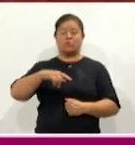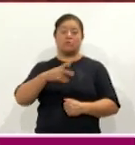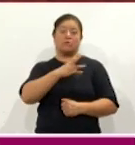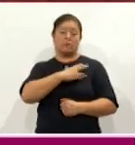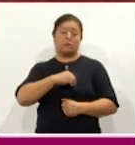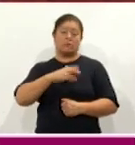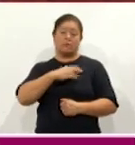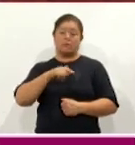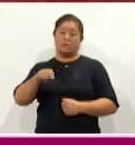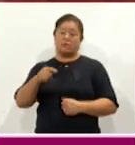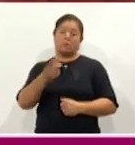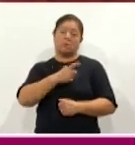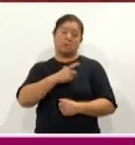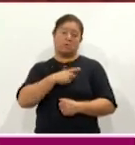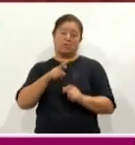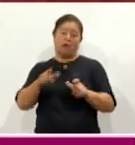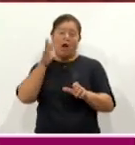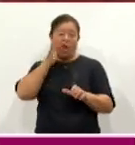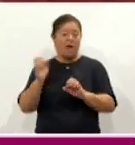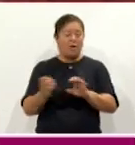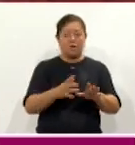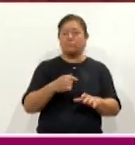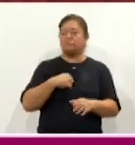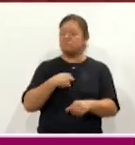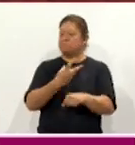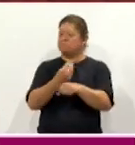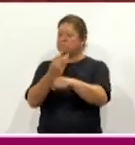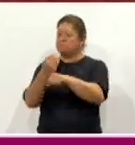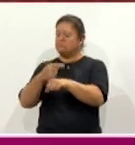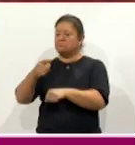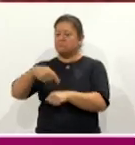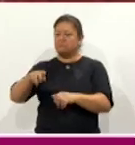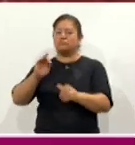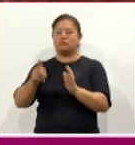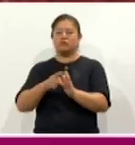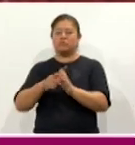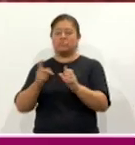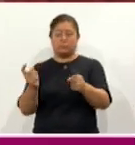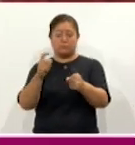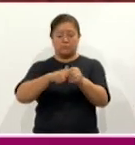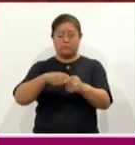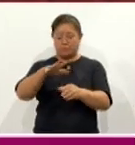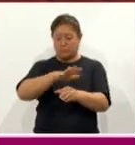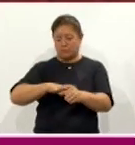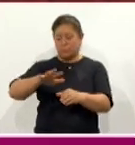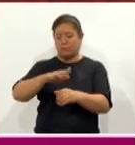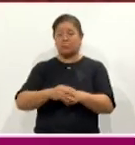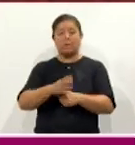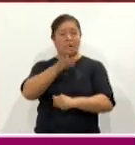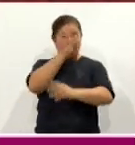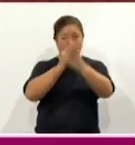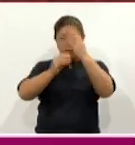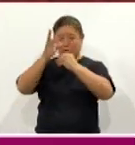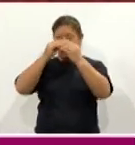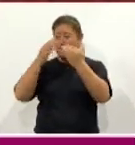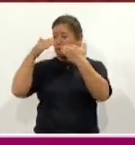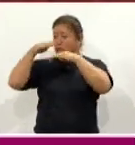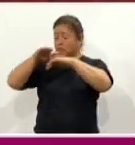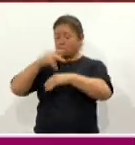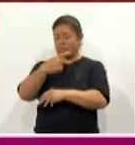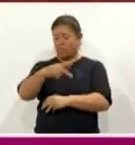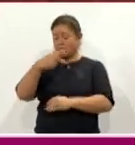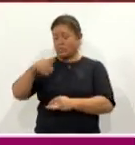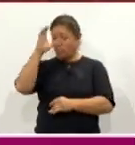para que vuelvas a ser parte de la comunidad, de esa población y aprender mucho acerca sobre la cultura